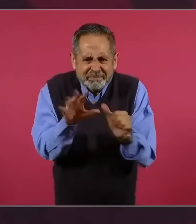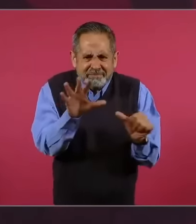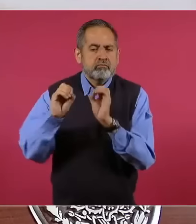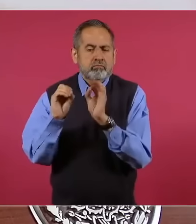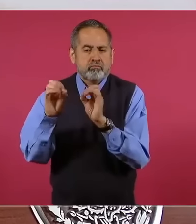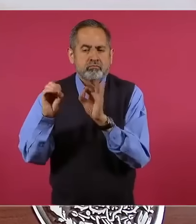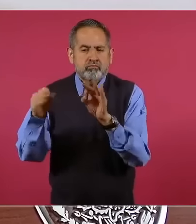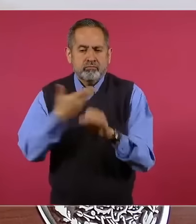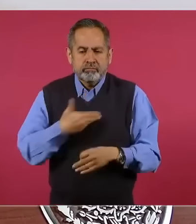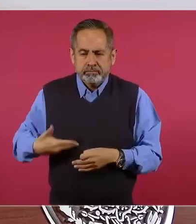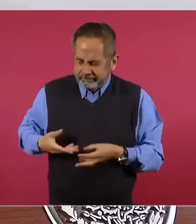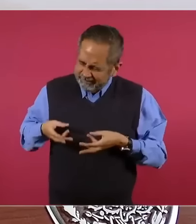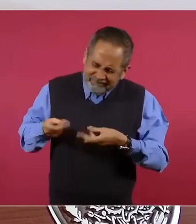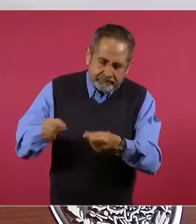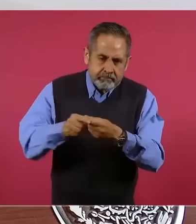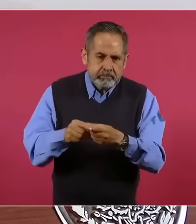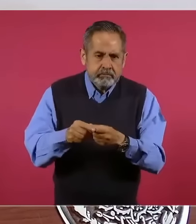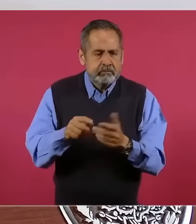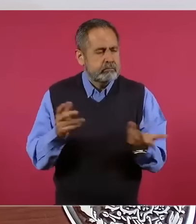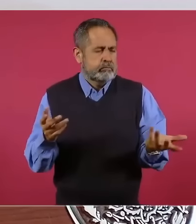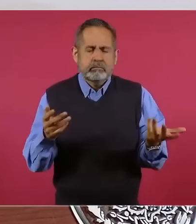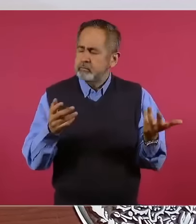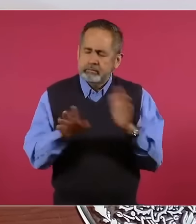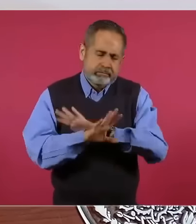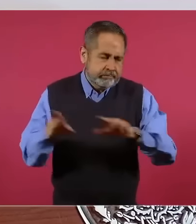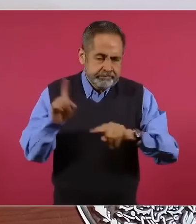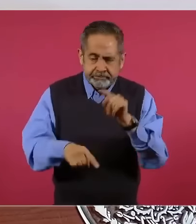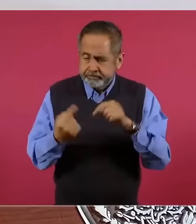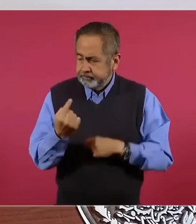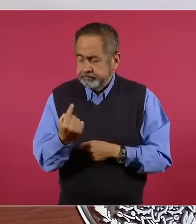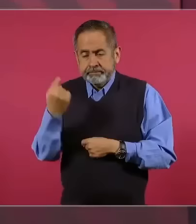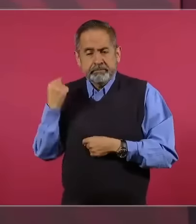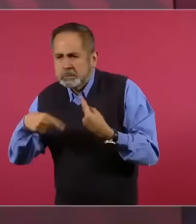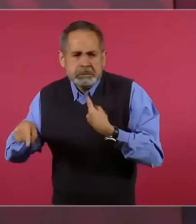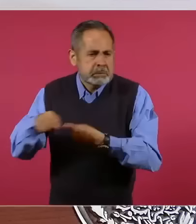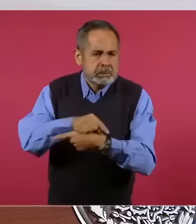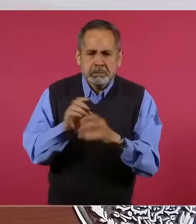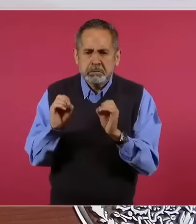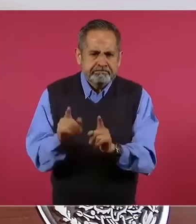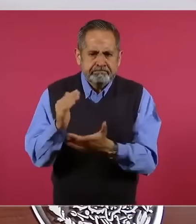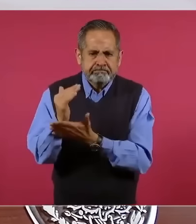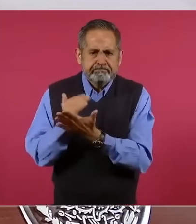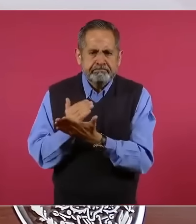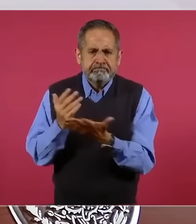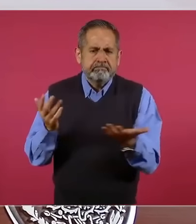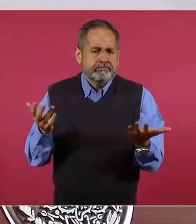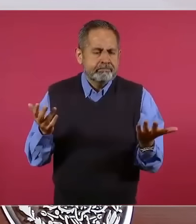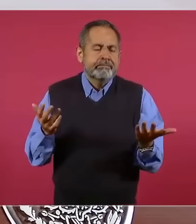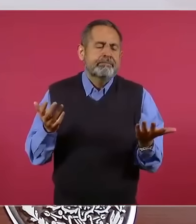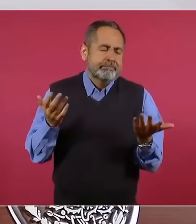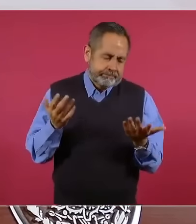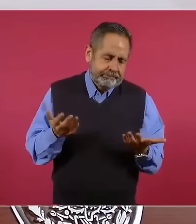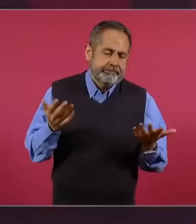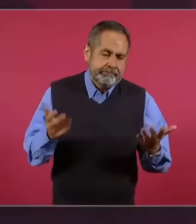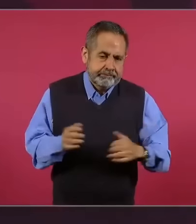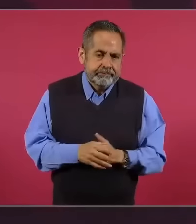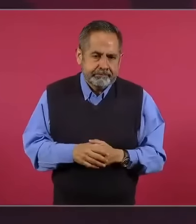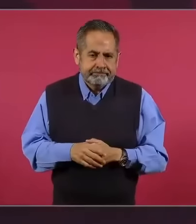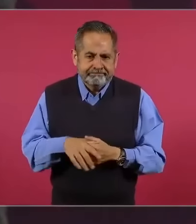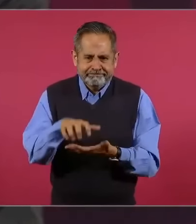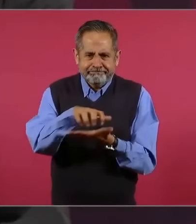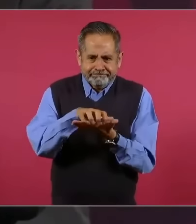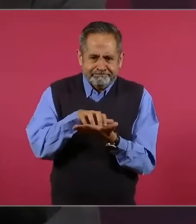pesos. El año pasado, seiscientos millones. Seis veces menos. Entonces, con los